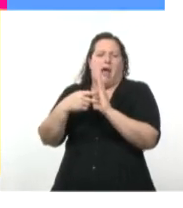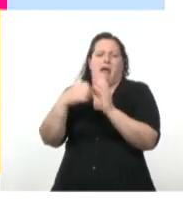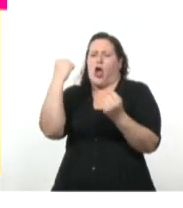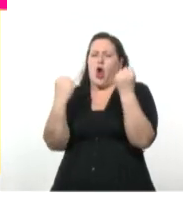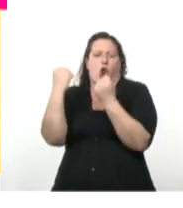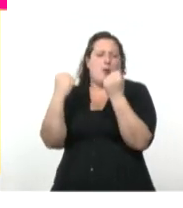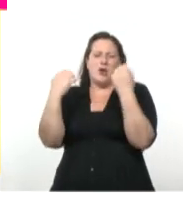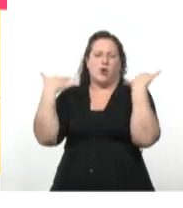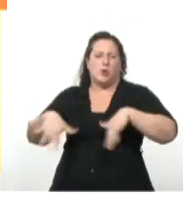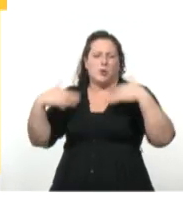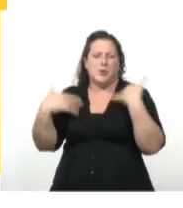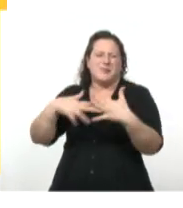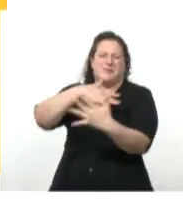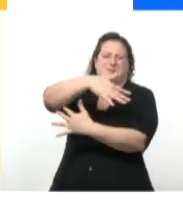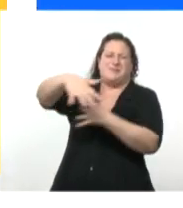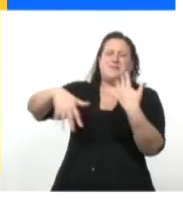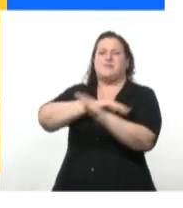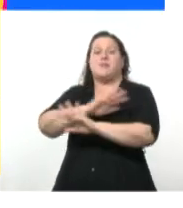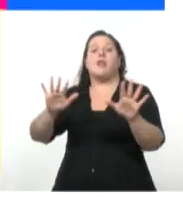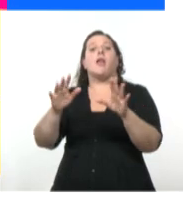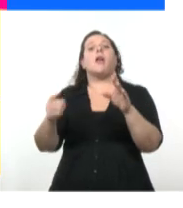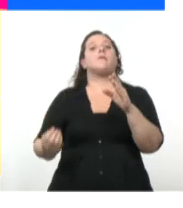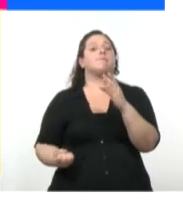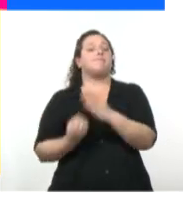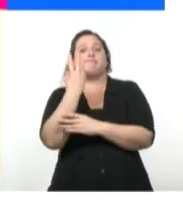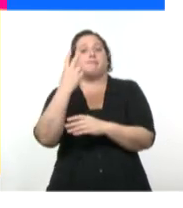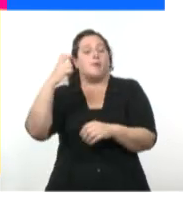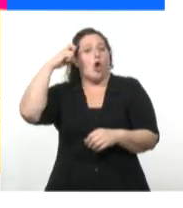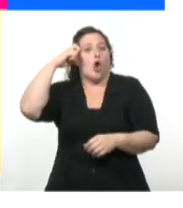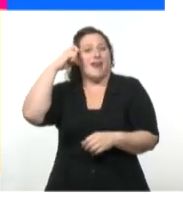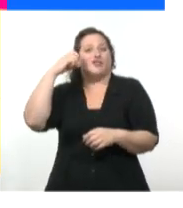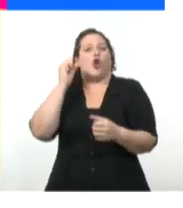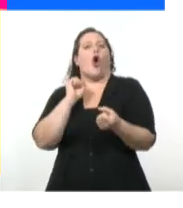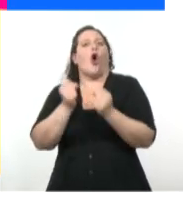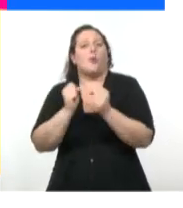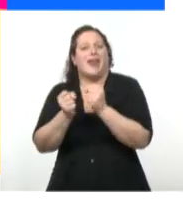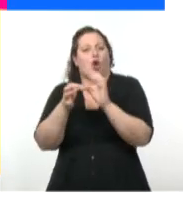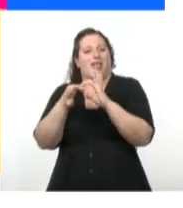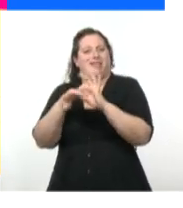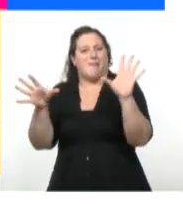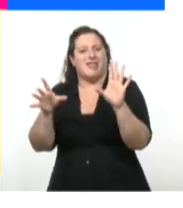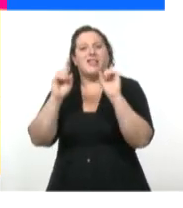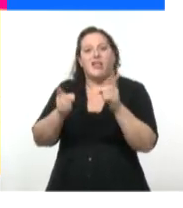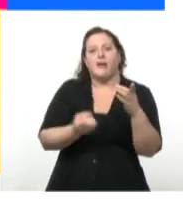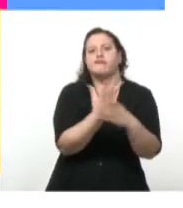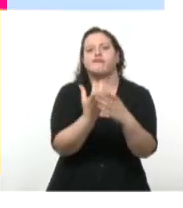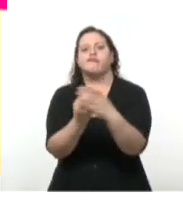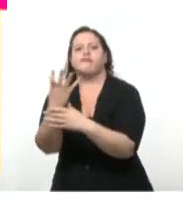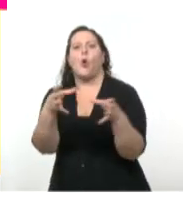realiza el primer Congreso Obrero Independiente. Y surgen movimientos intelectuales y estudiantiles de izquierda y antiimperialistas.